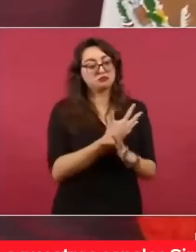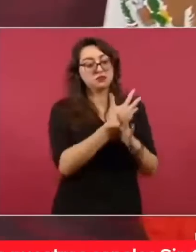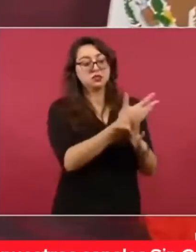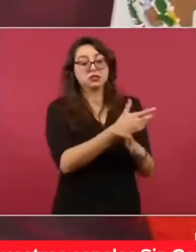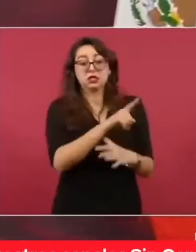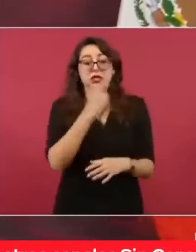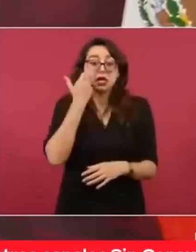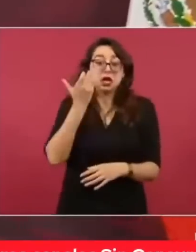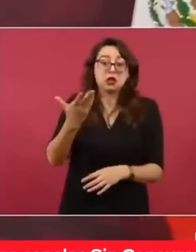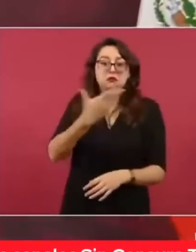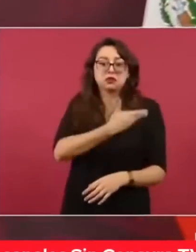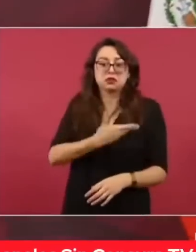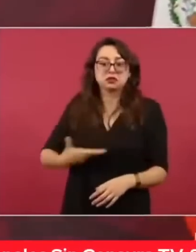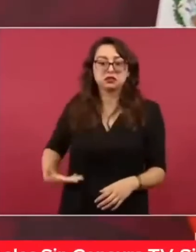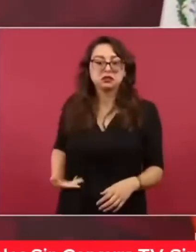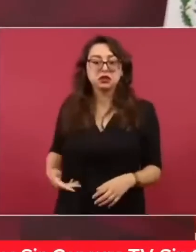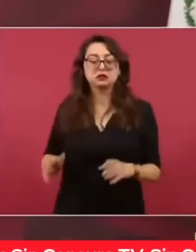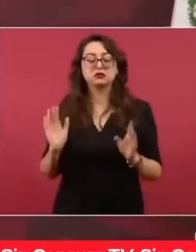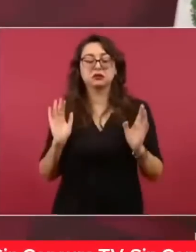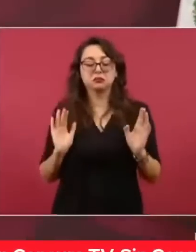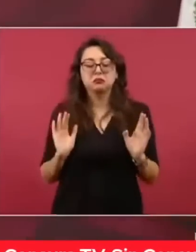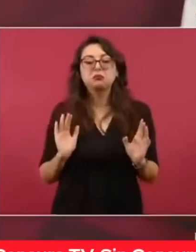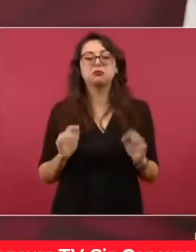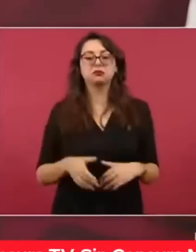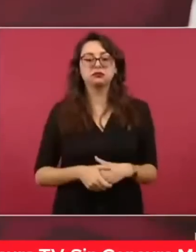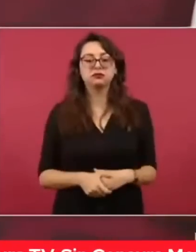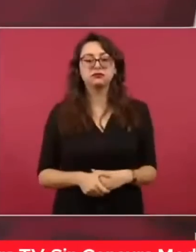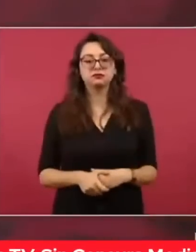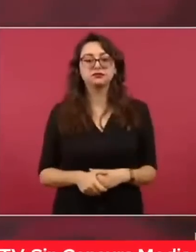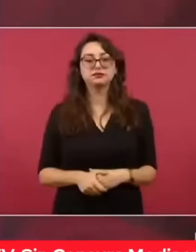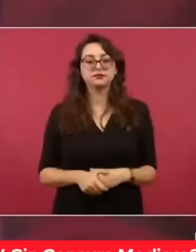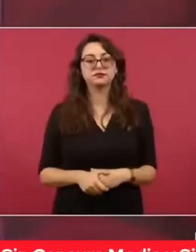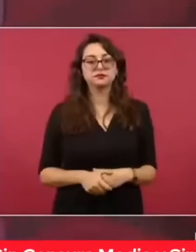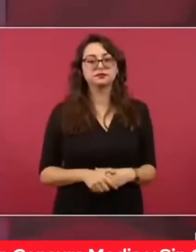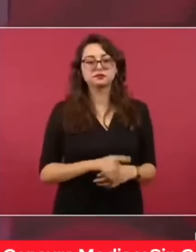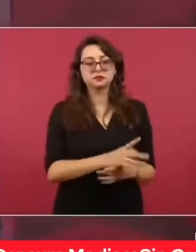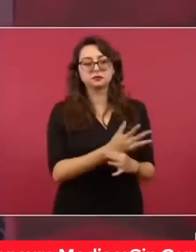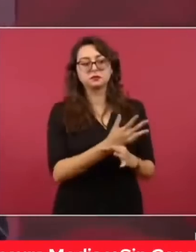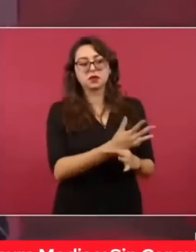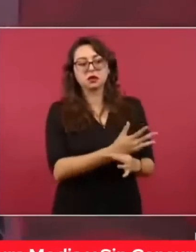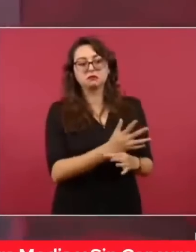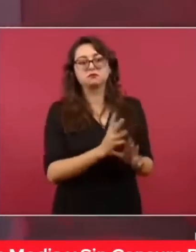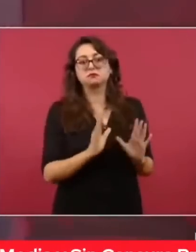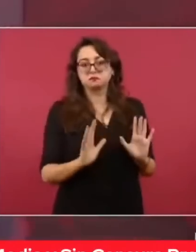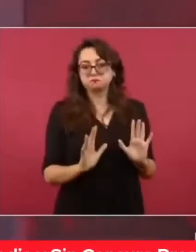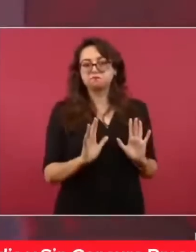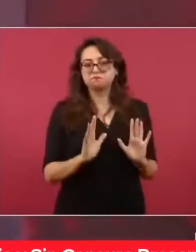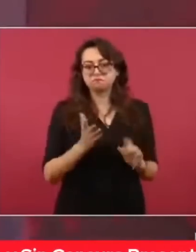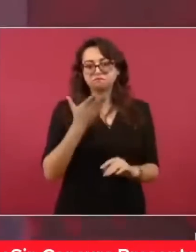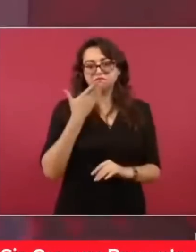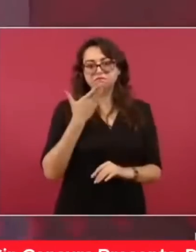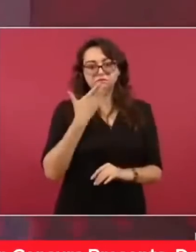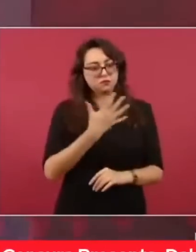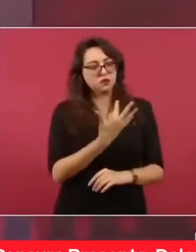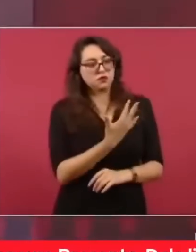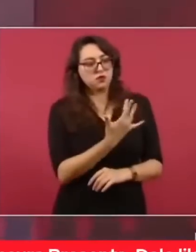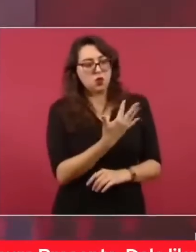pronunció que va a ser candidato.